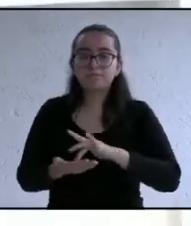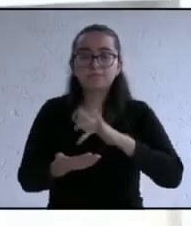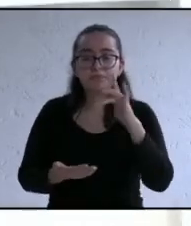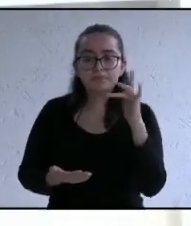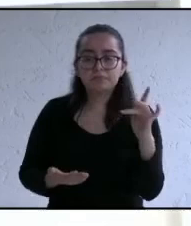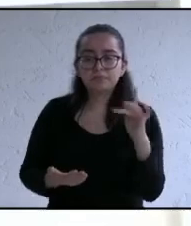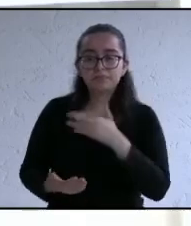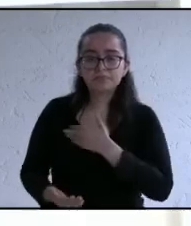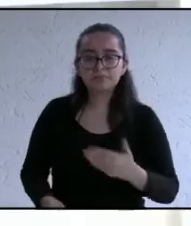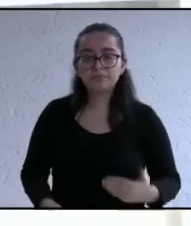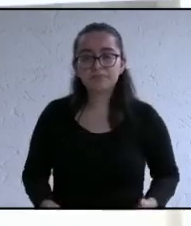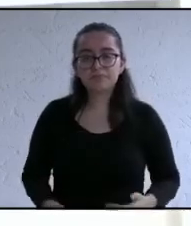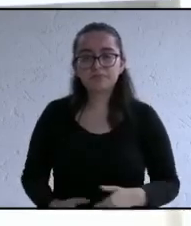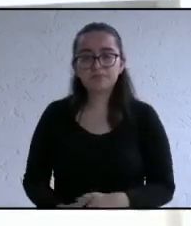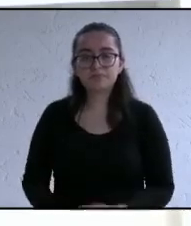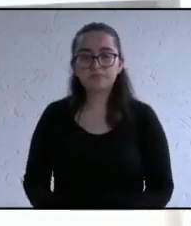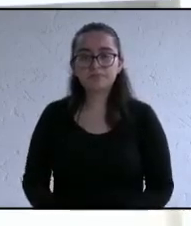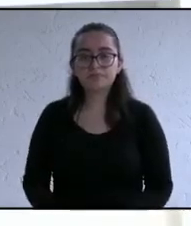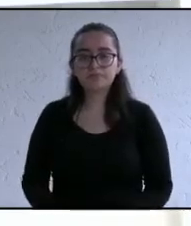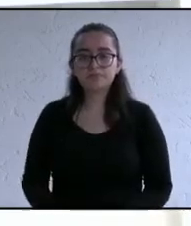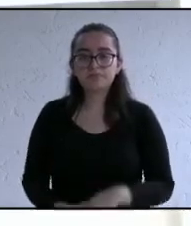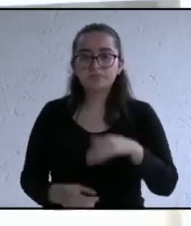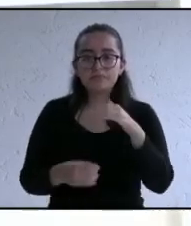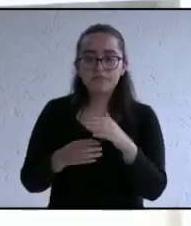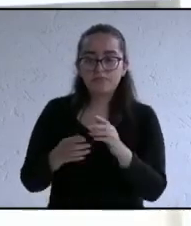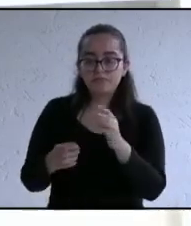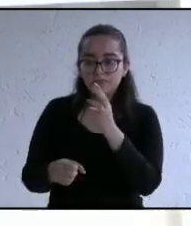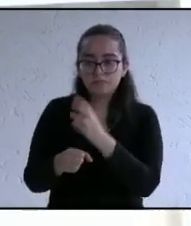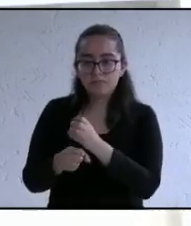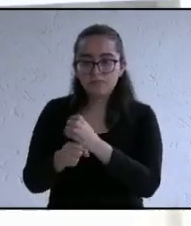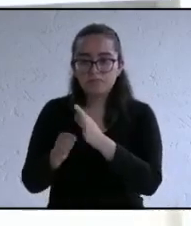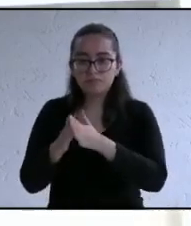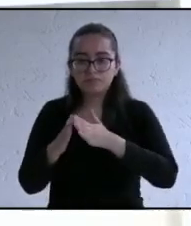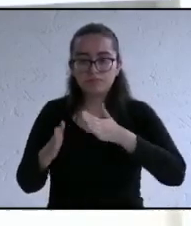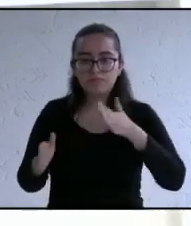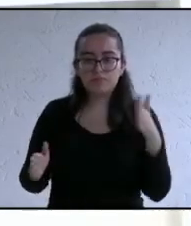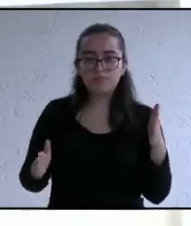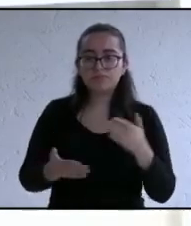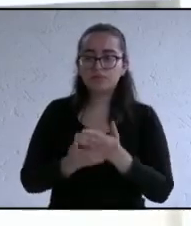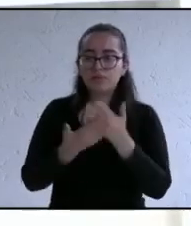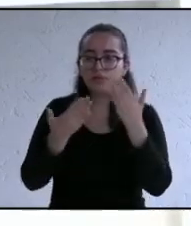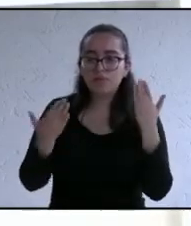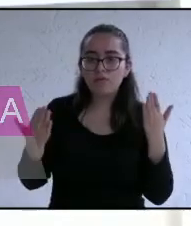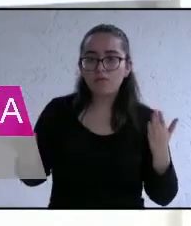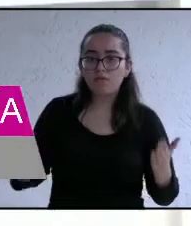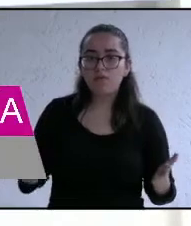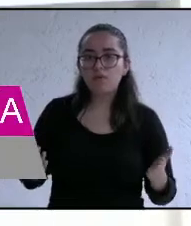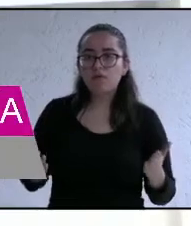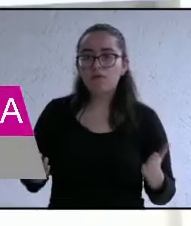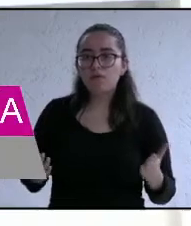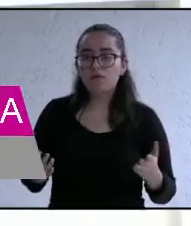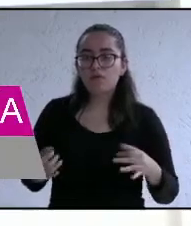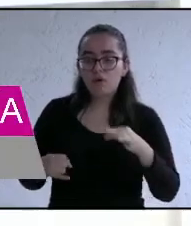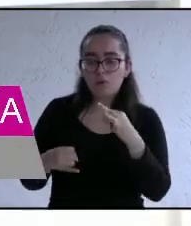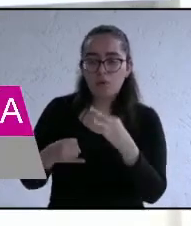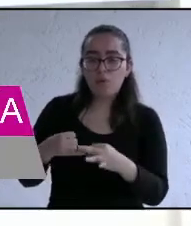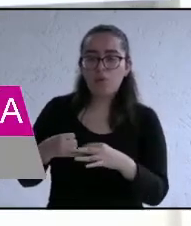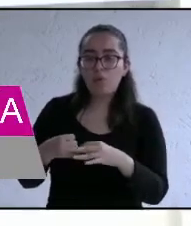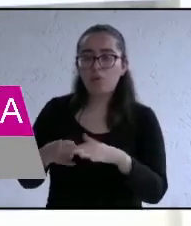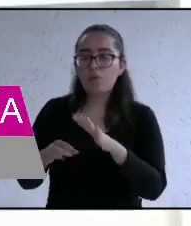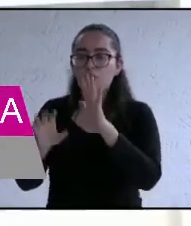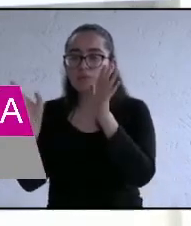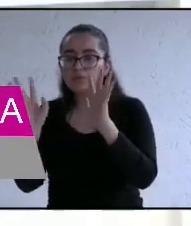candidato hemos concluido el tercer bloque ahora pasamos a la última ronda de despedida y